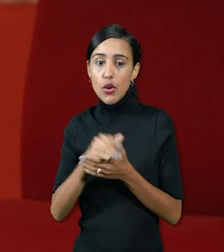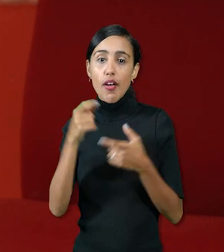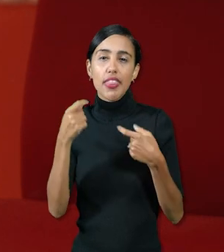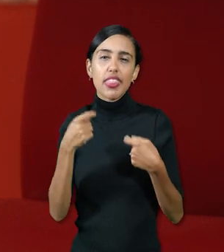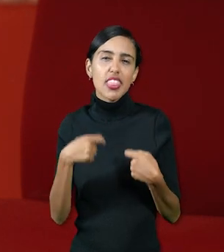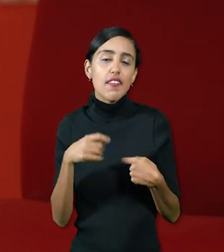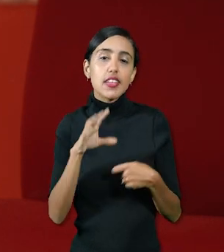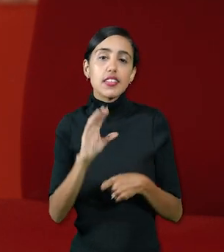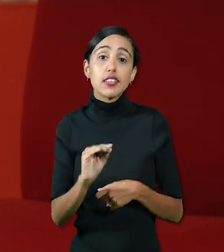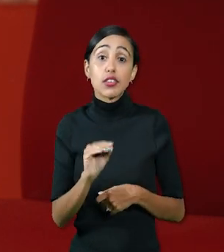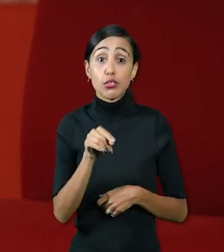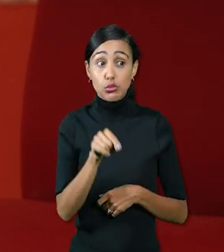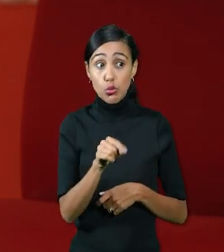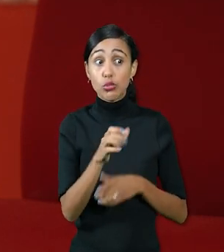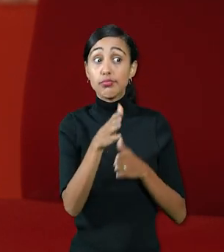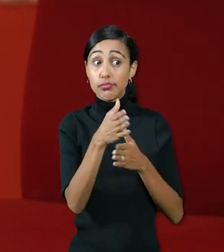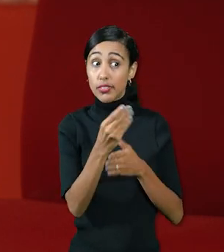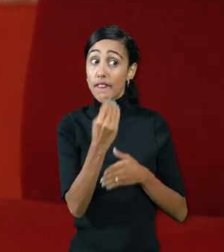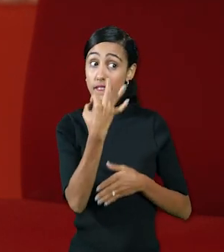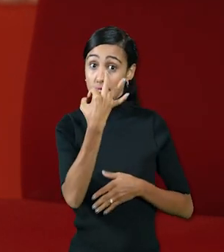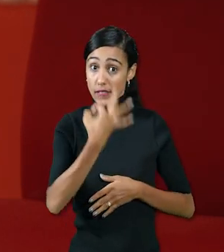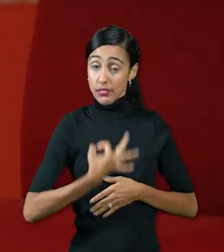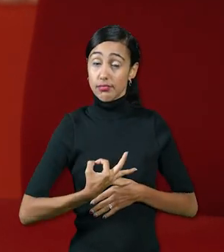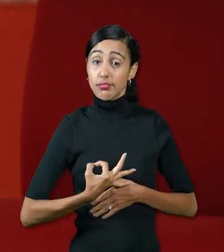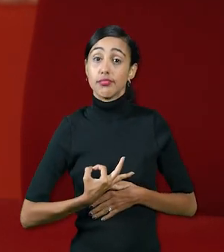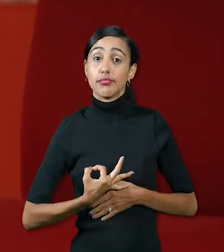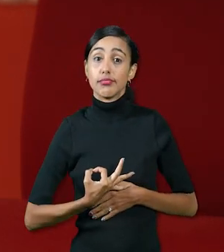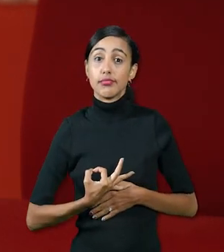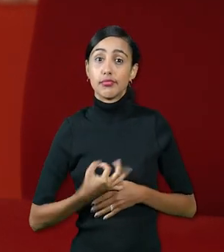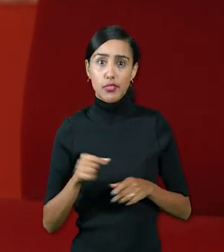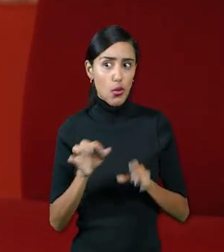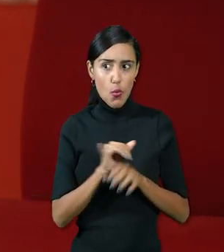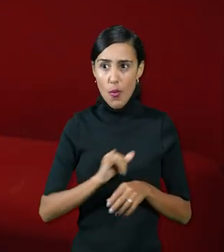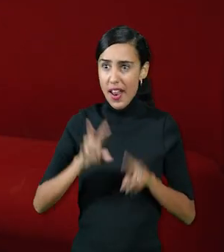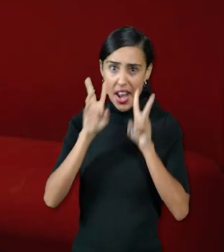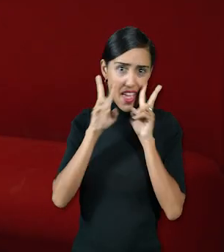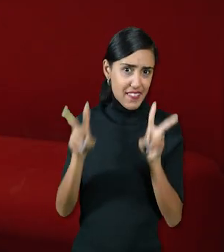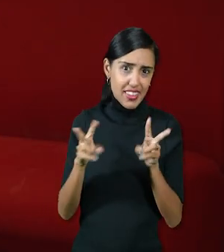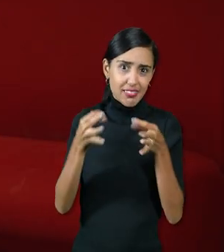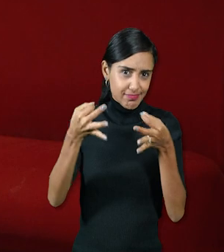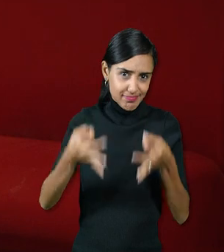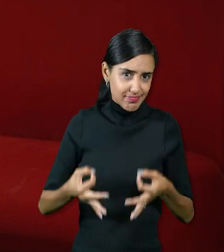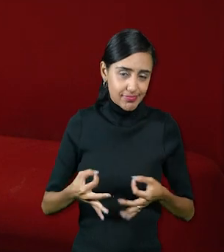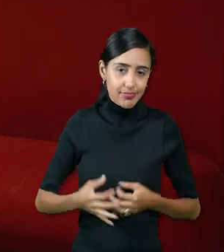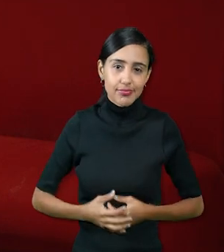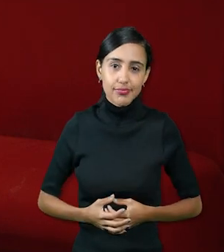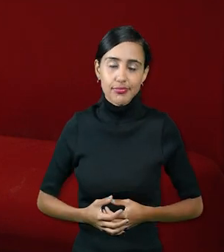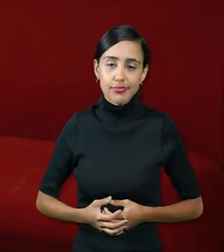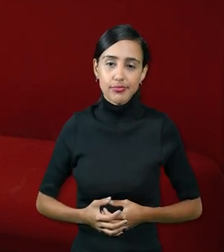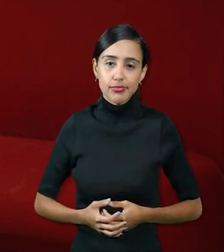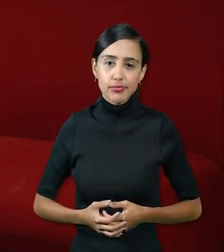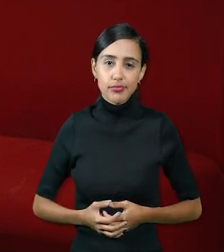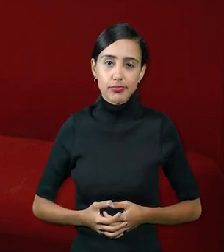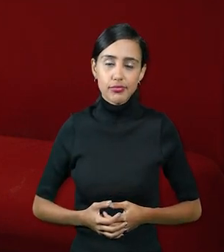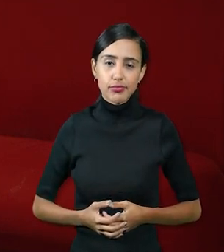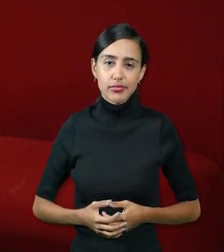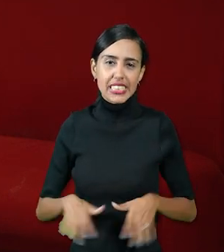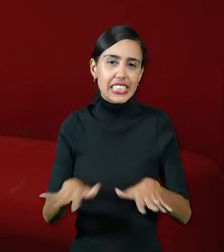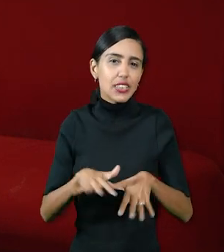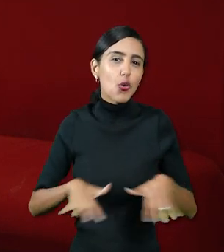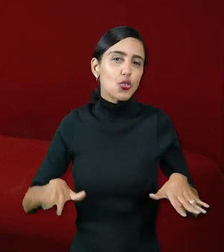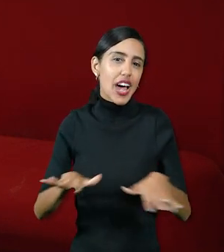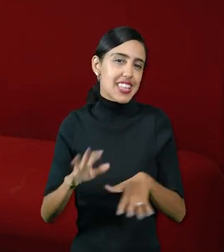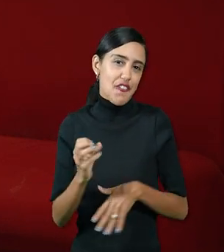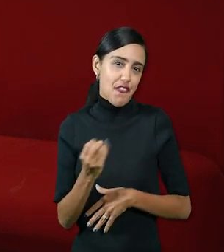decirle, comportate sinceramente como en la vida real en circunstancias de ficción ¿Qué significa eso?